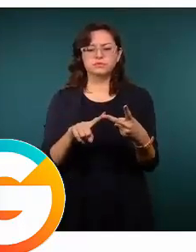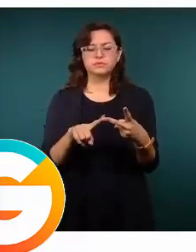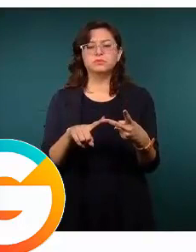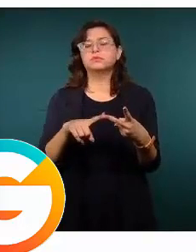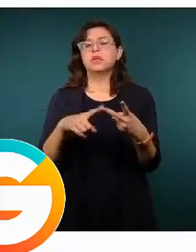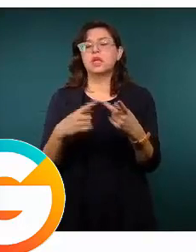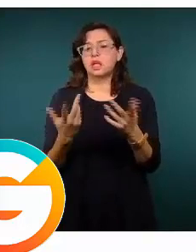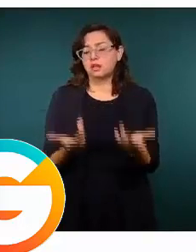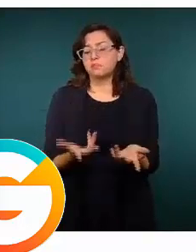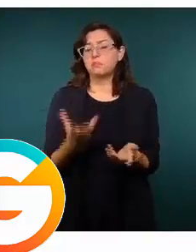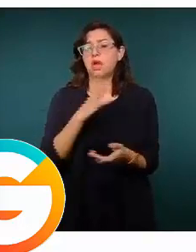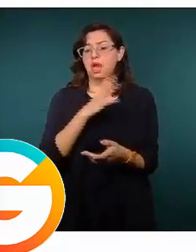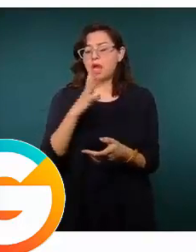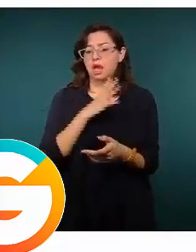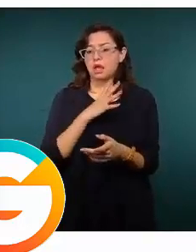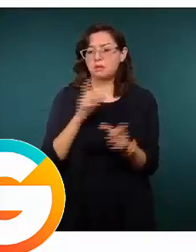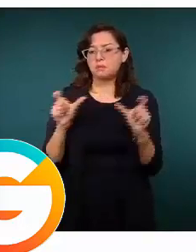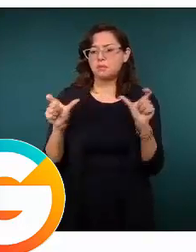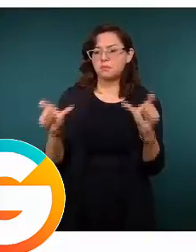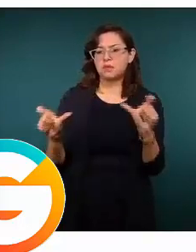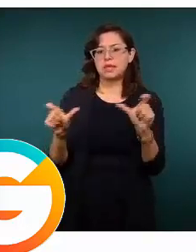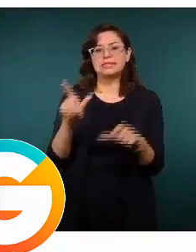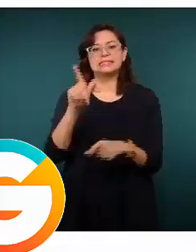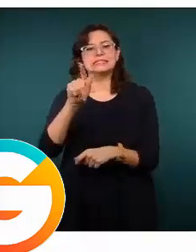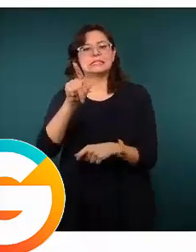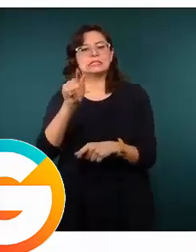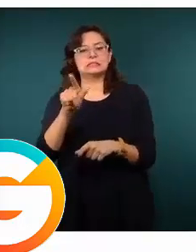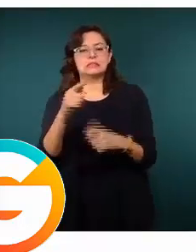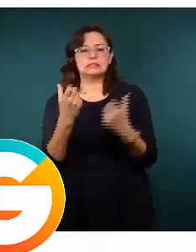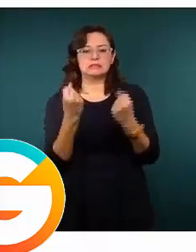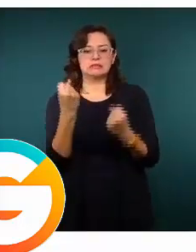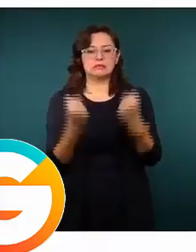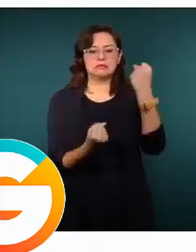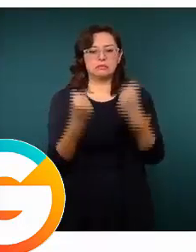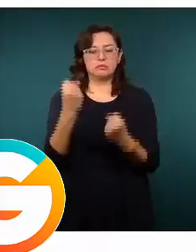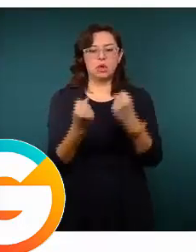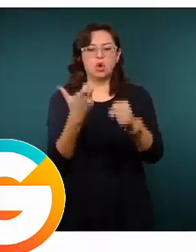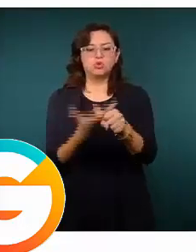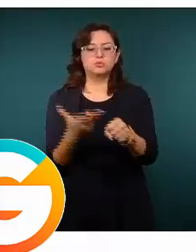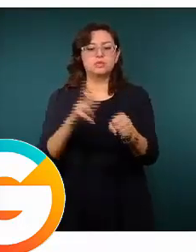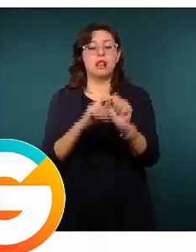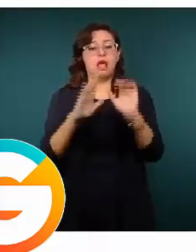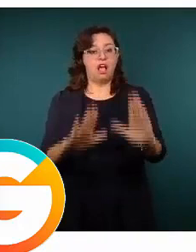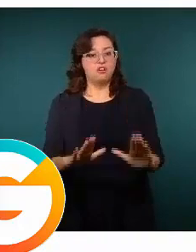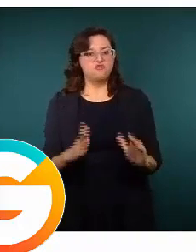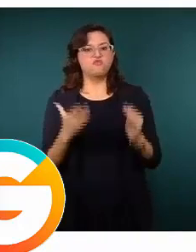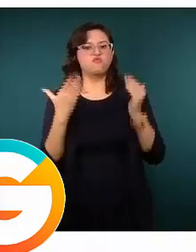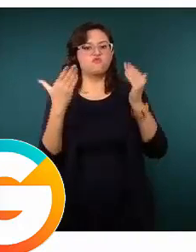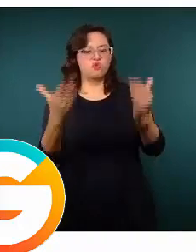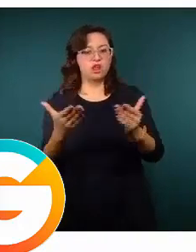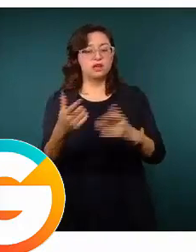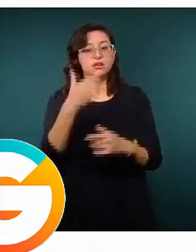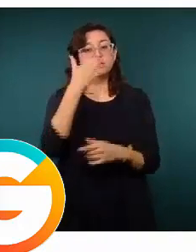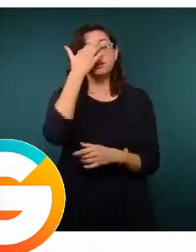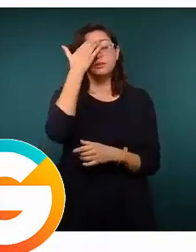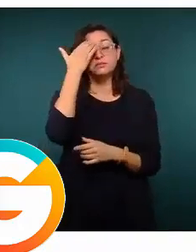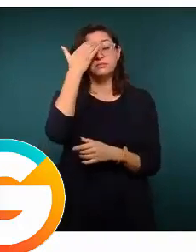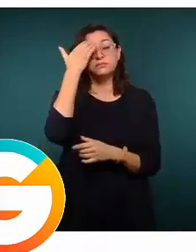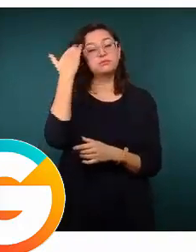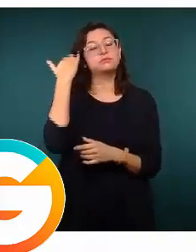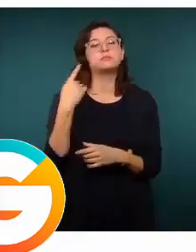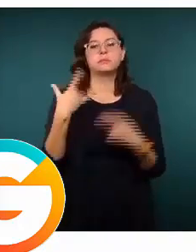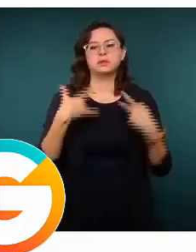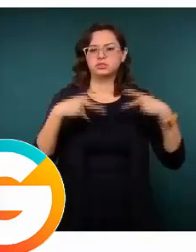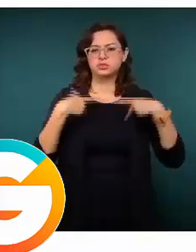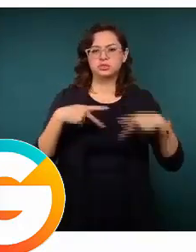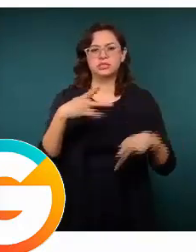tamizaje que le hemos llamado nosotros con 70 unidades móviles instaladas afuera de los hospitales para que quienes tuvieran algún